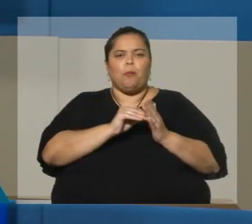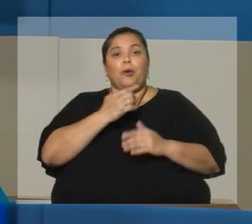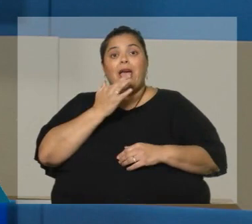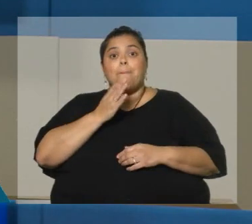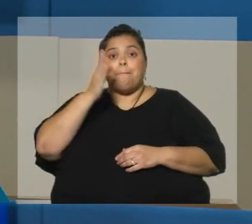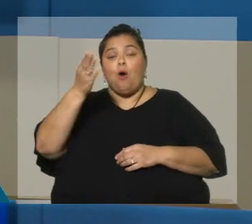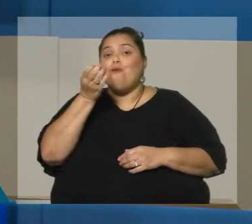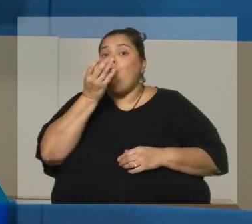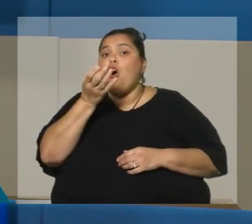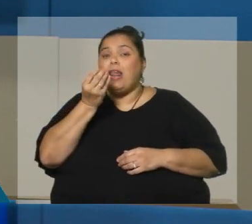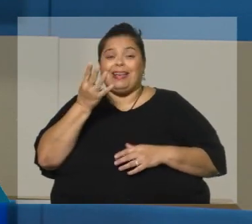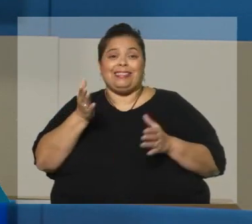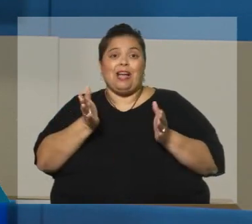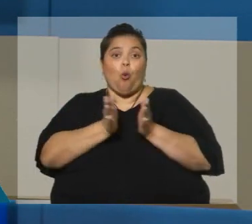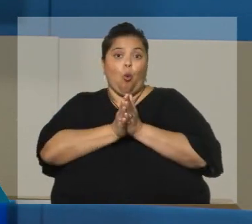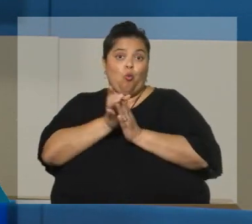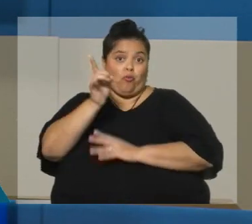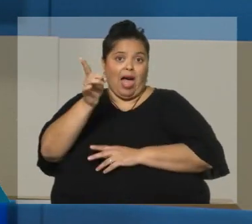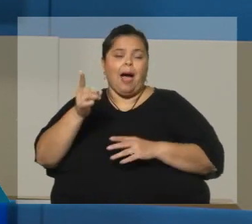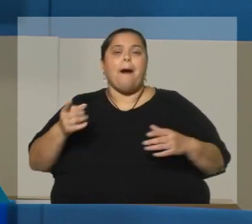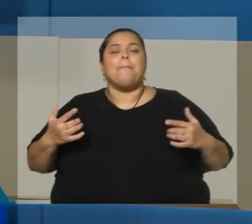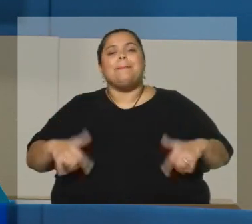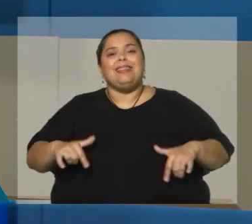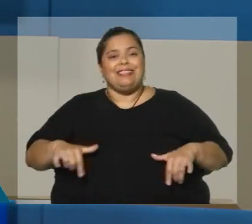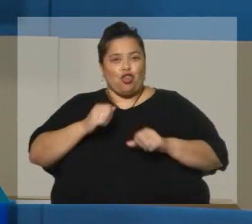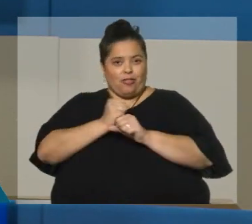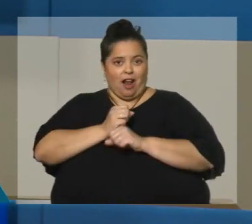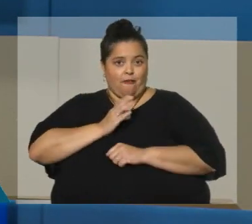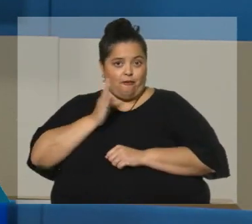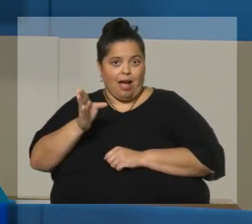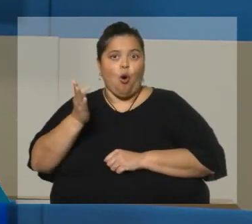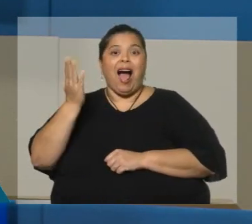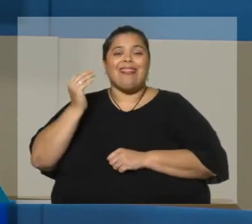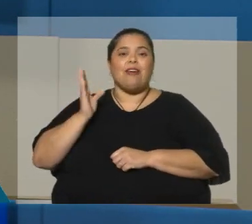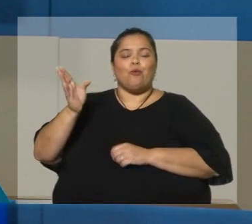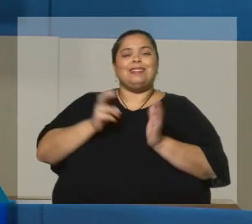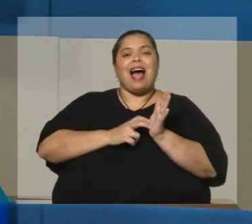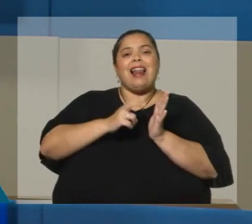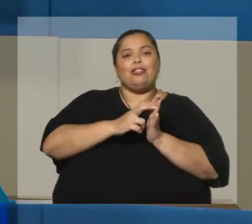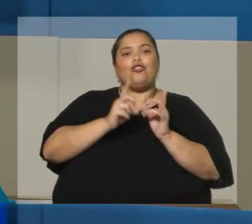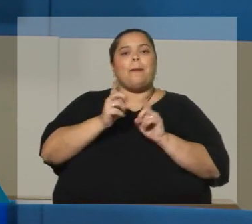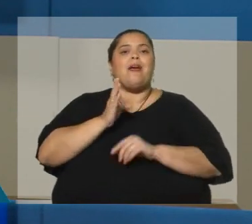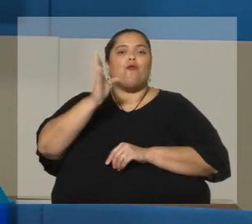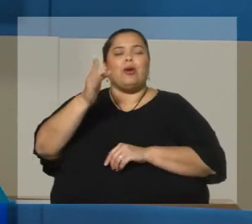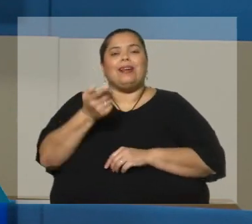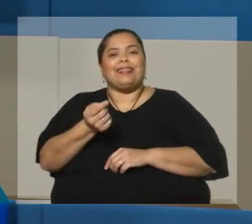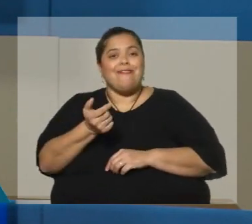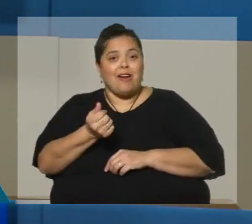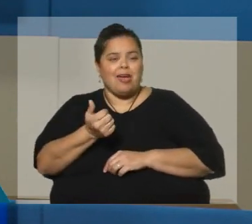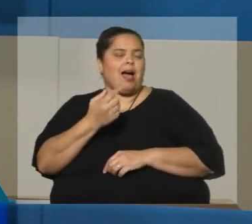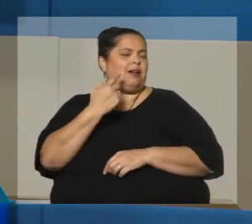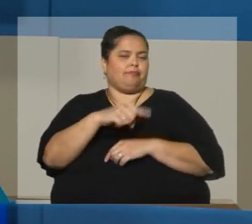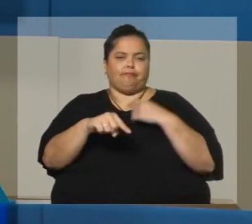Flores, con el Ministro Mieres. Antes estuve por Salto, antes en Rivera. Y bueno,